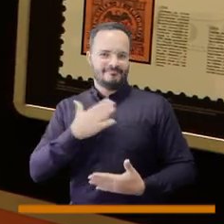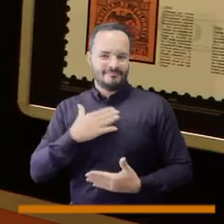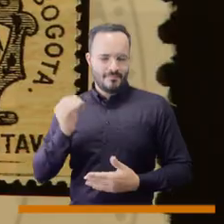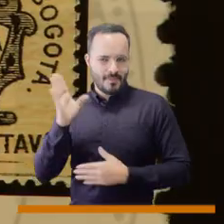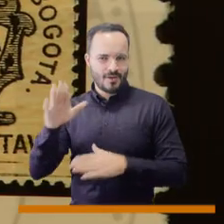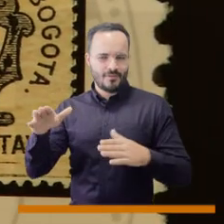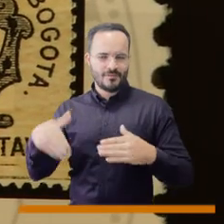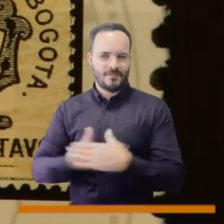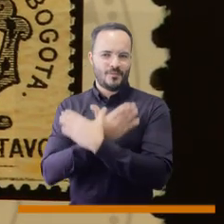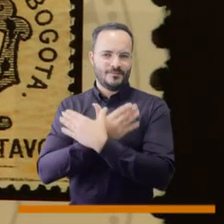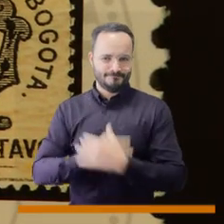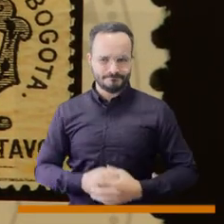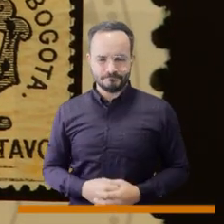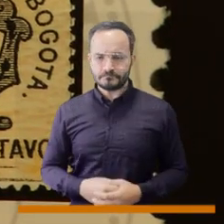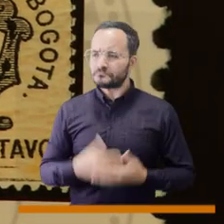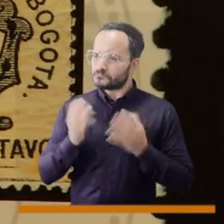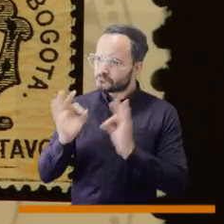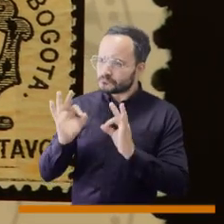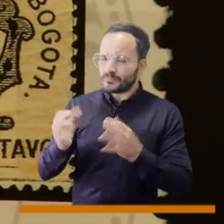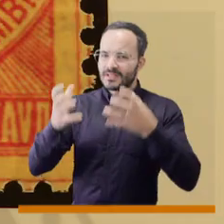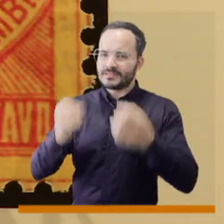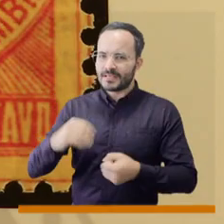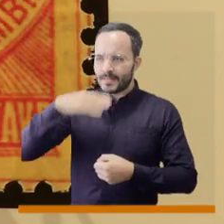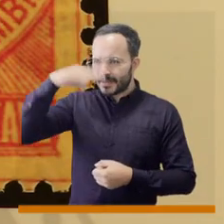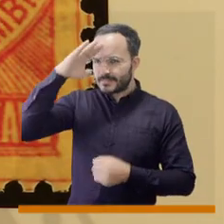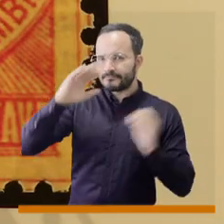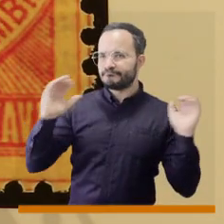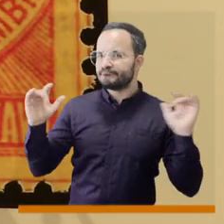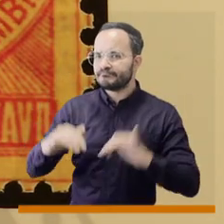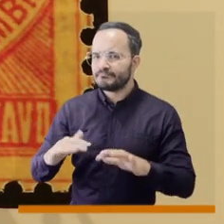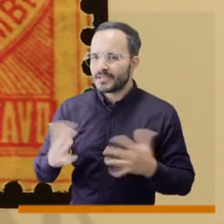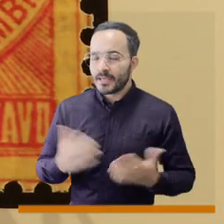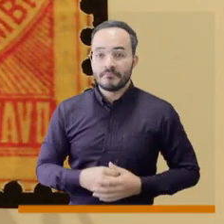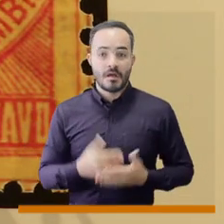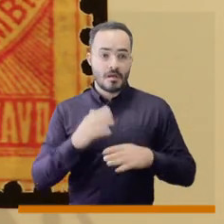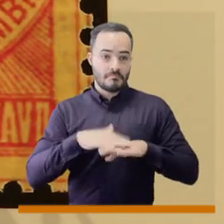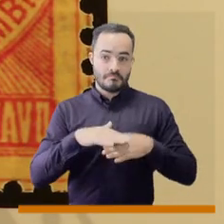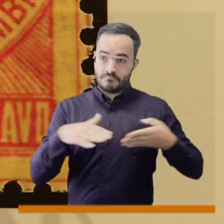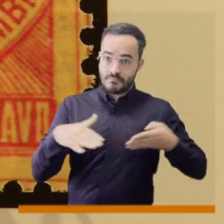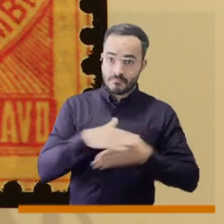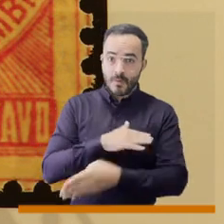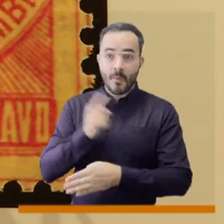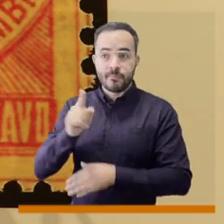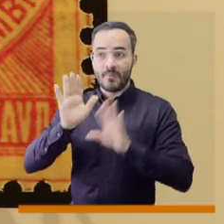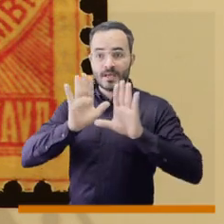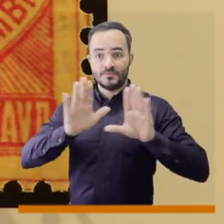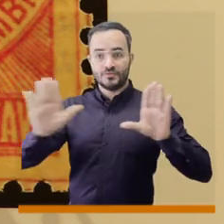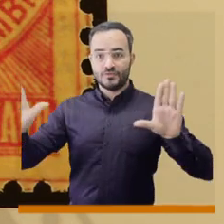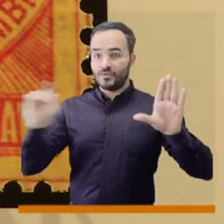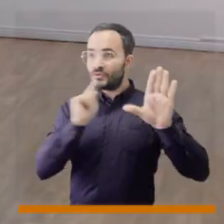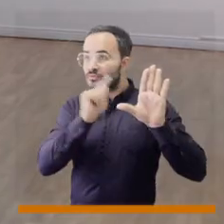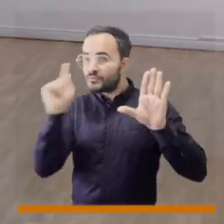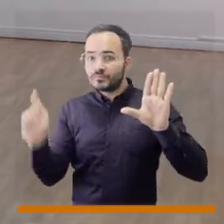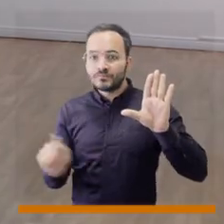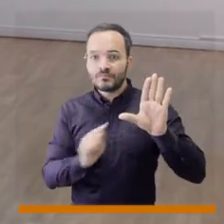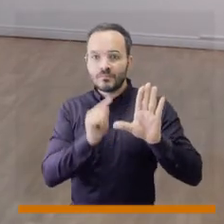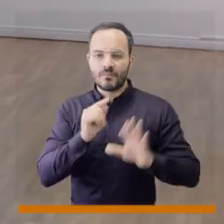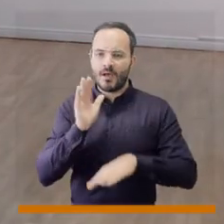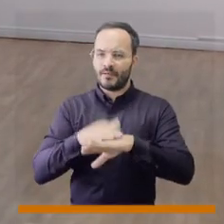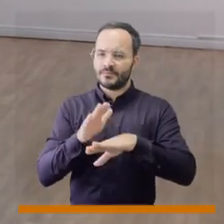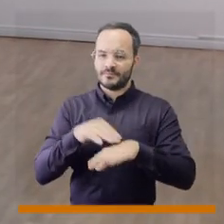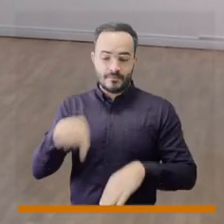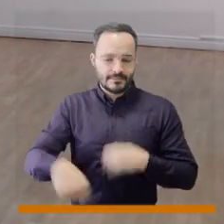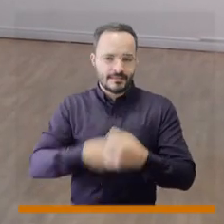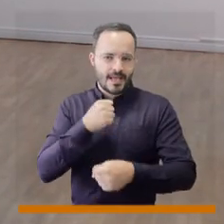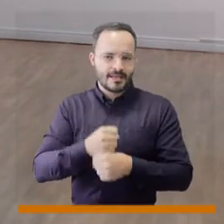específicamente en esta sede de Medellín, ¿qué podemos encontrar los ciudadanos? En la sala de exposiciones tenemos justo por este año una